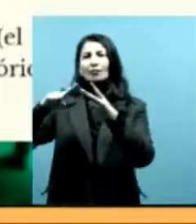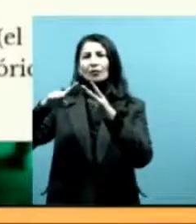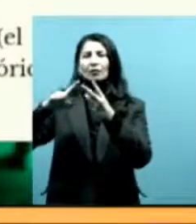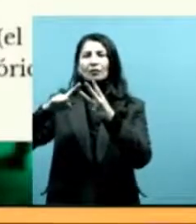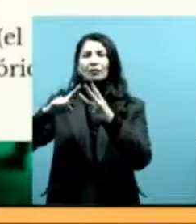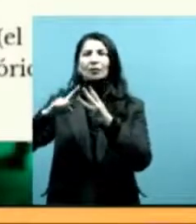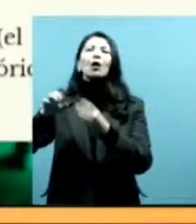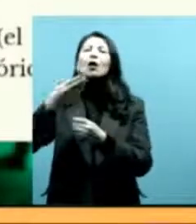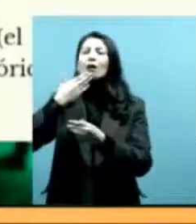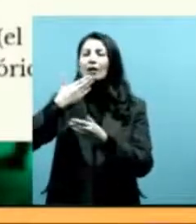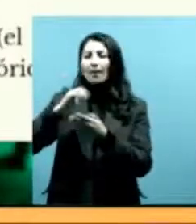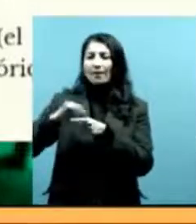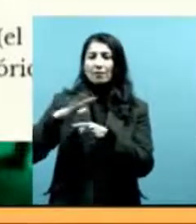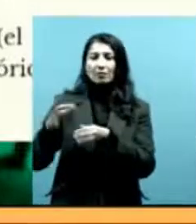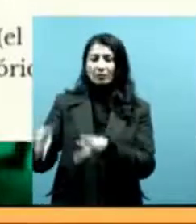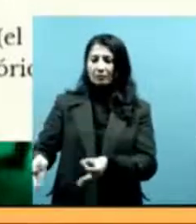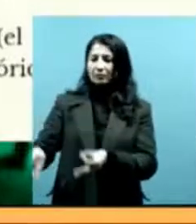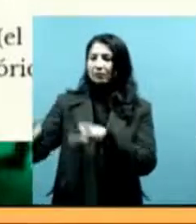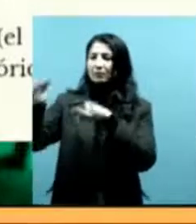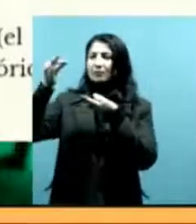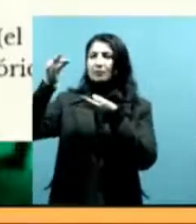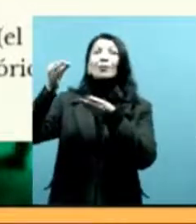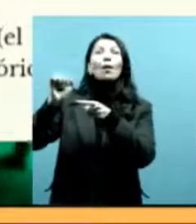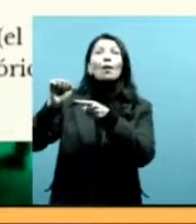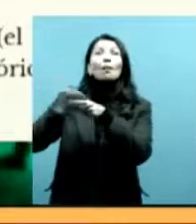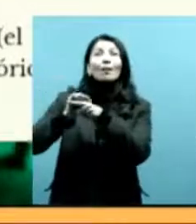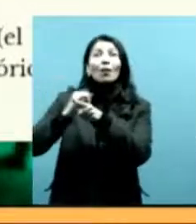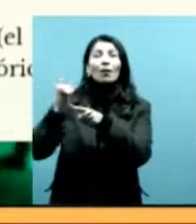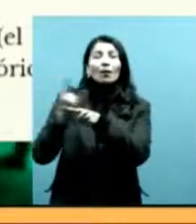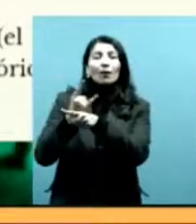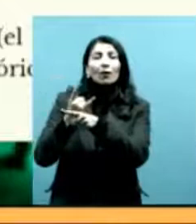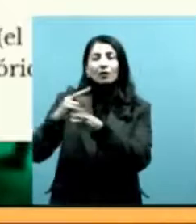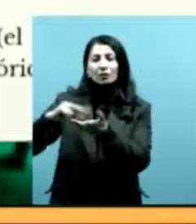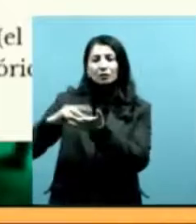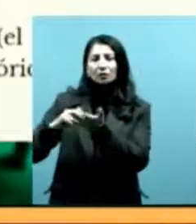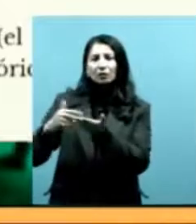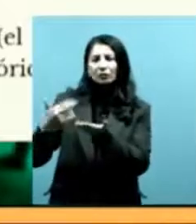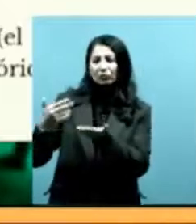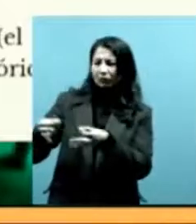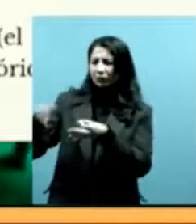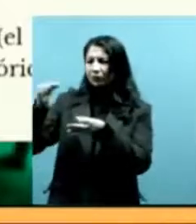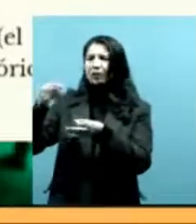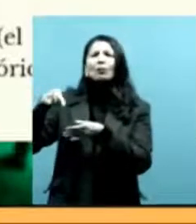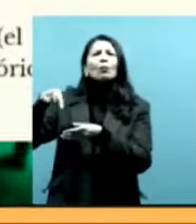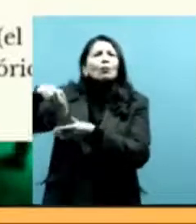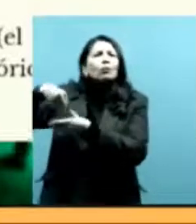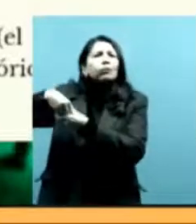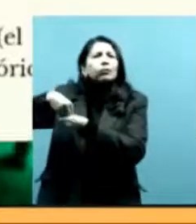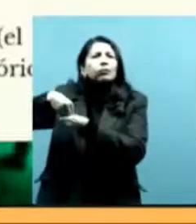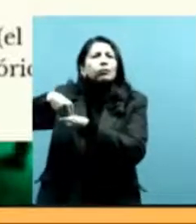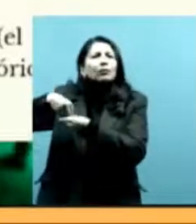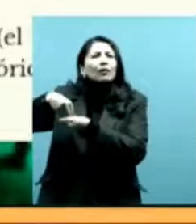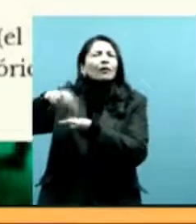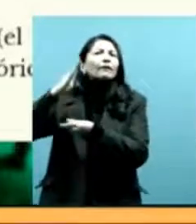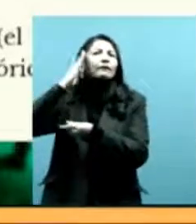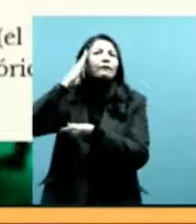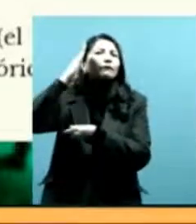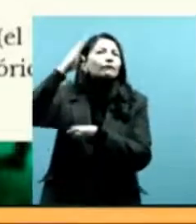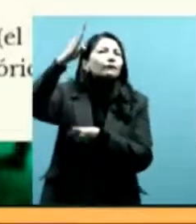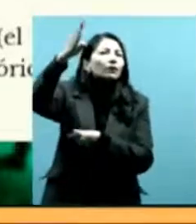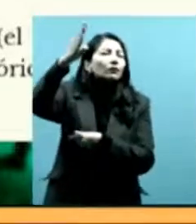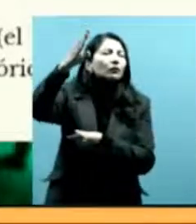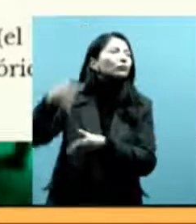la práctica, el uso pragmático de los documentos va haciendo que se recuperen ciertos hechos a través del tiempo para probar, para